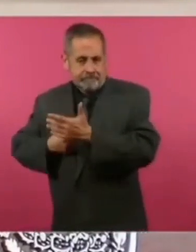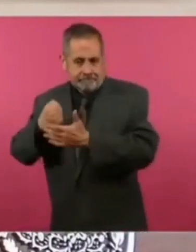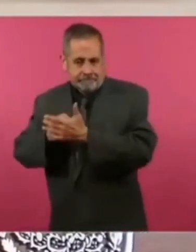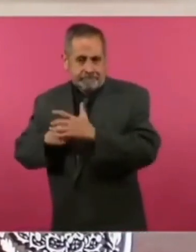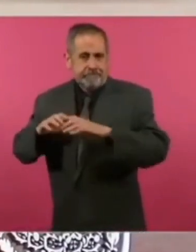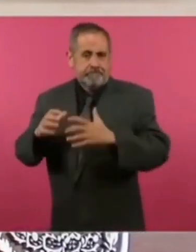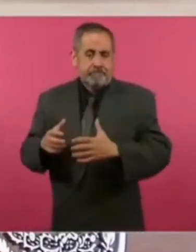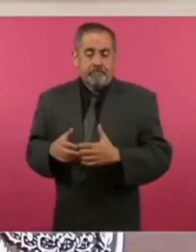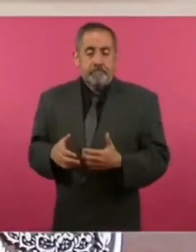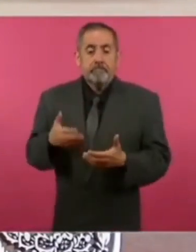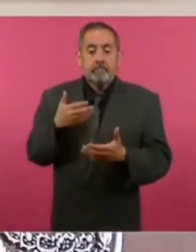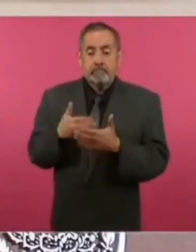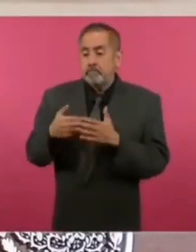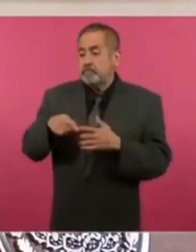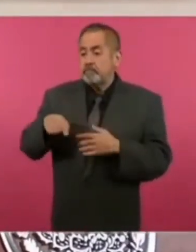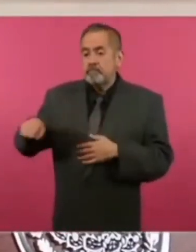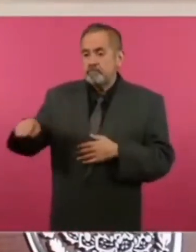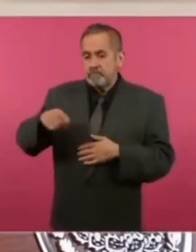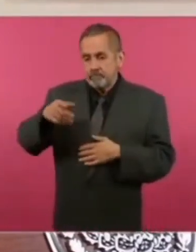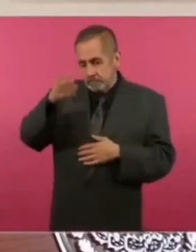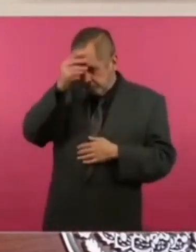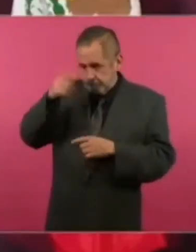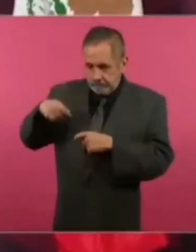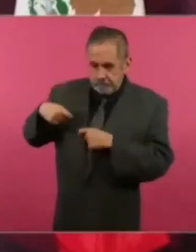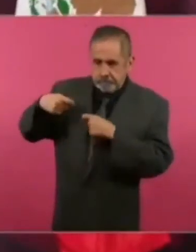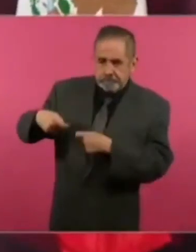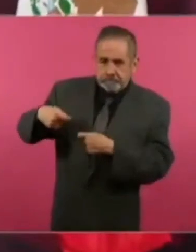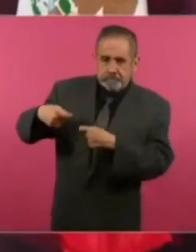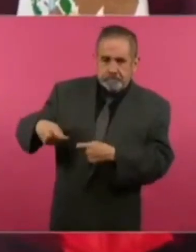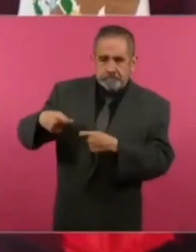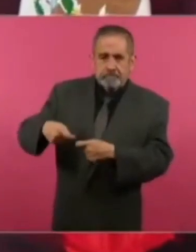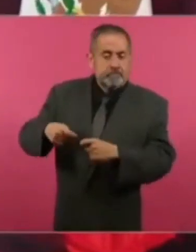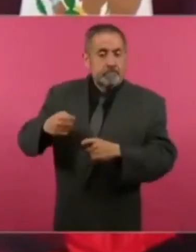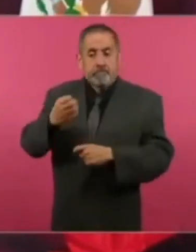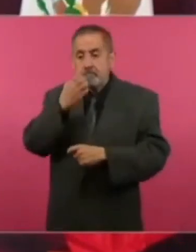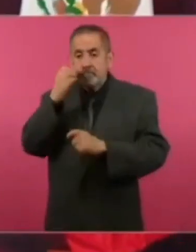hay ahora escuelas de formación política.